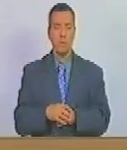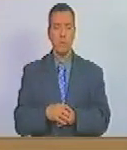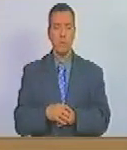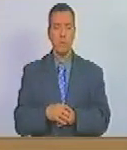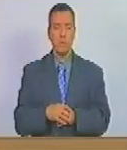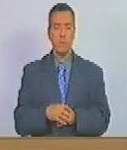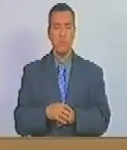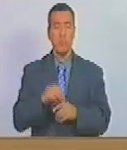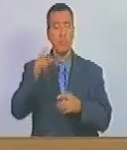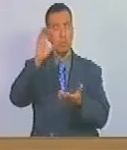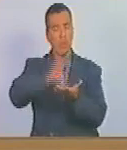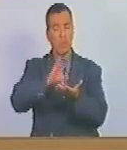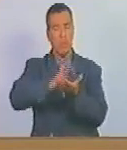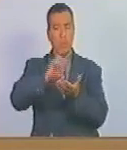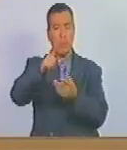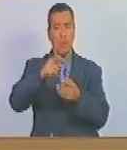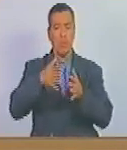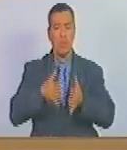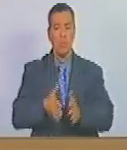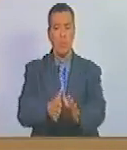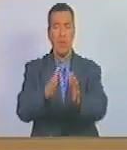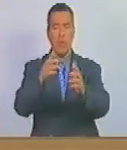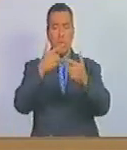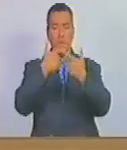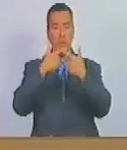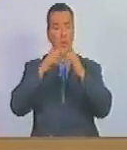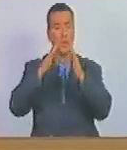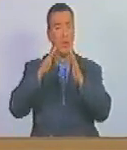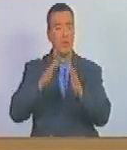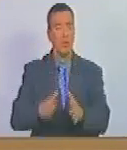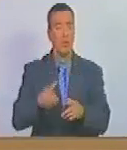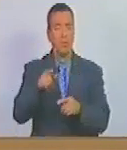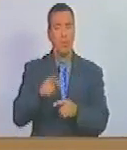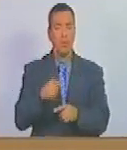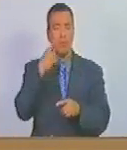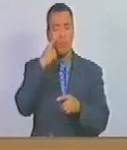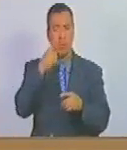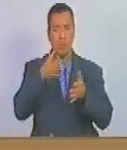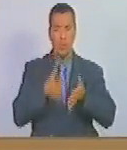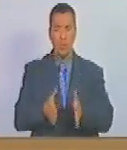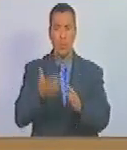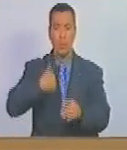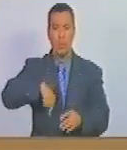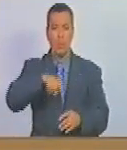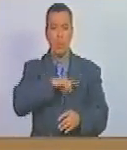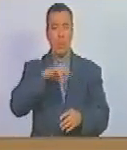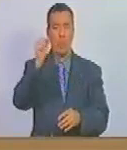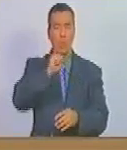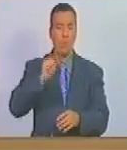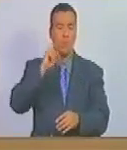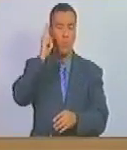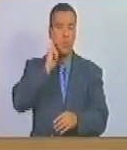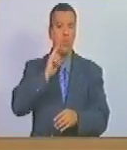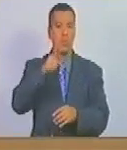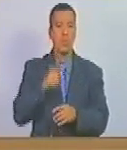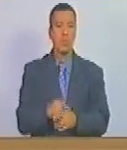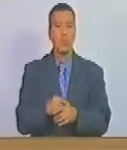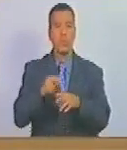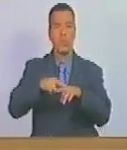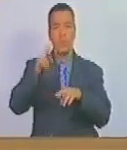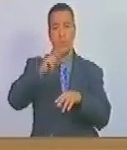la ciudad de la cuna del libertador la ciudad que vio nacer a nuestro simón bolívar a